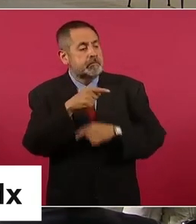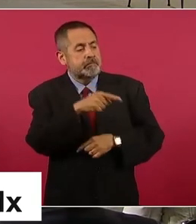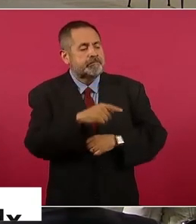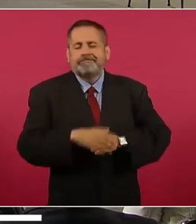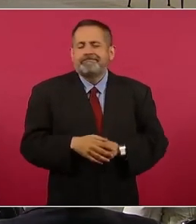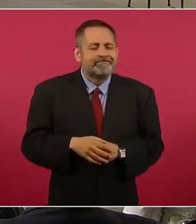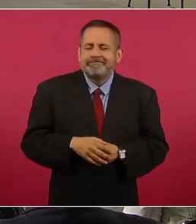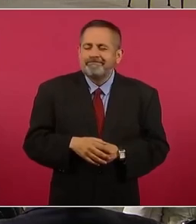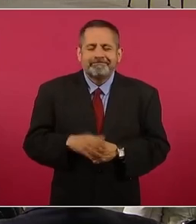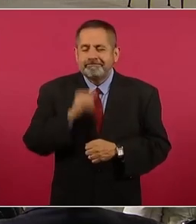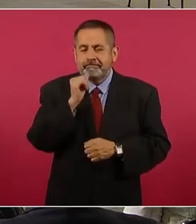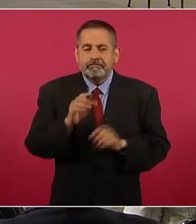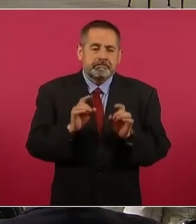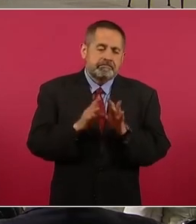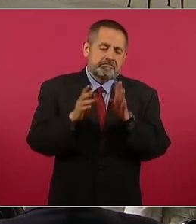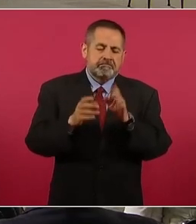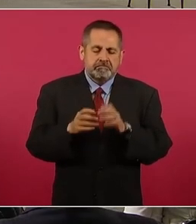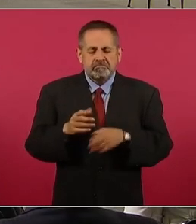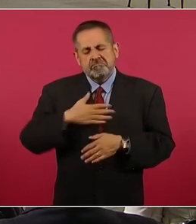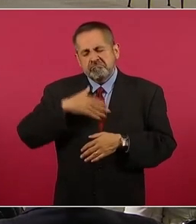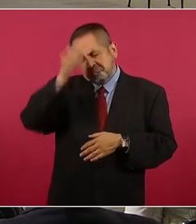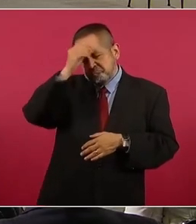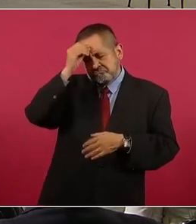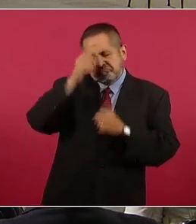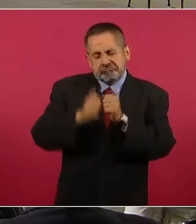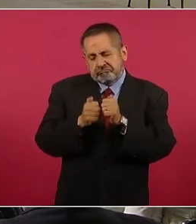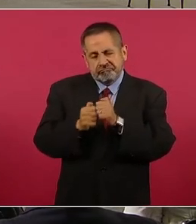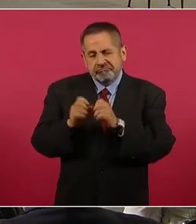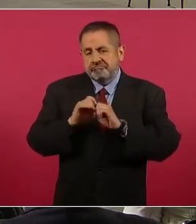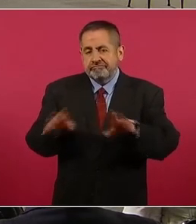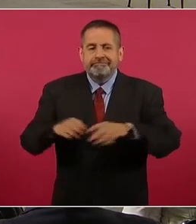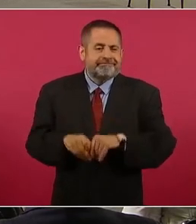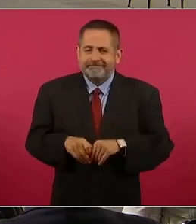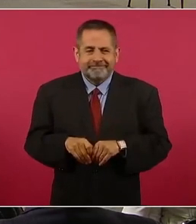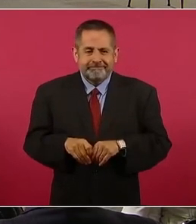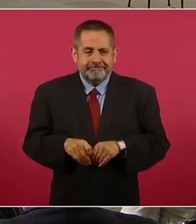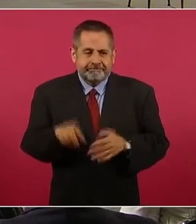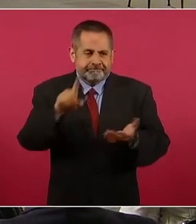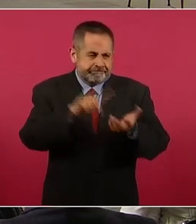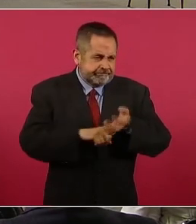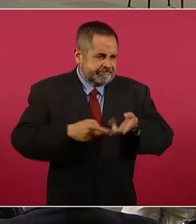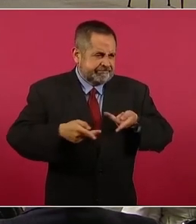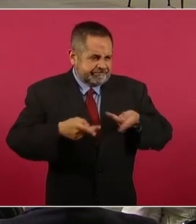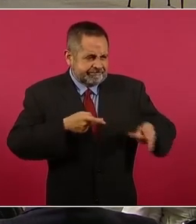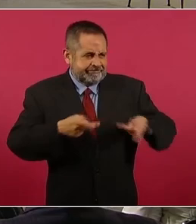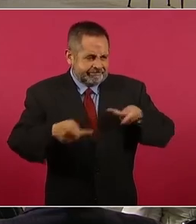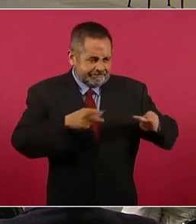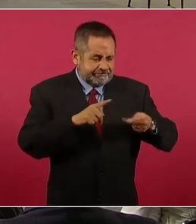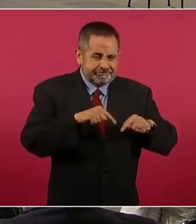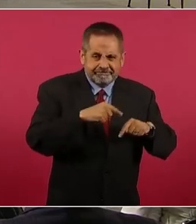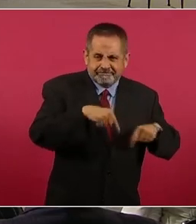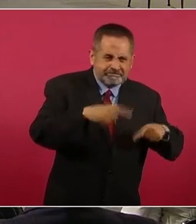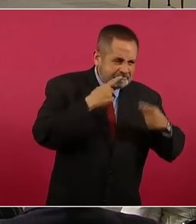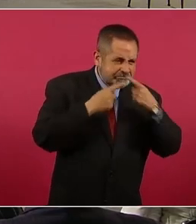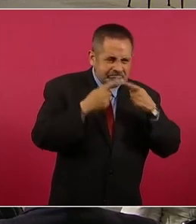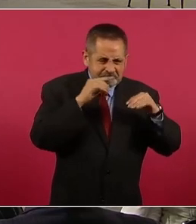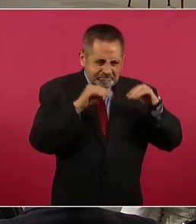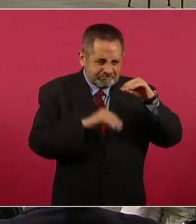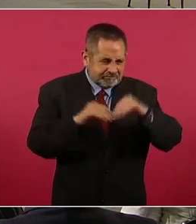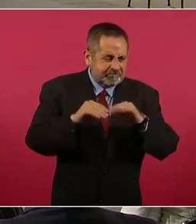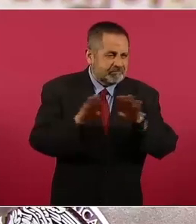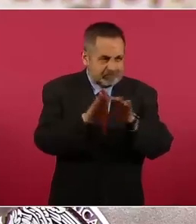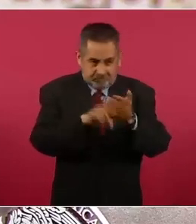fueron espontáneos dando su opinión, sino que fue una operación que impulsó la narco narrativa que